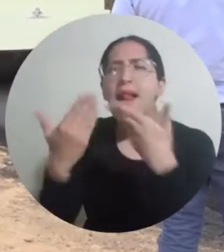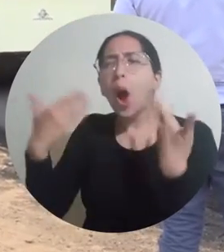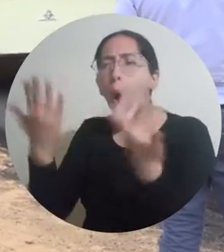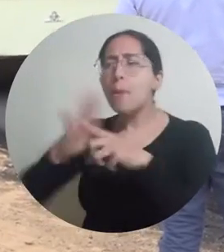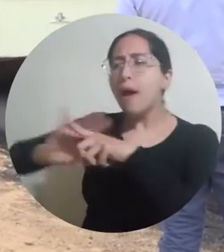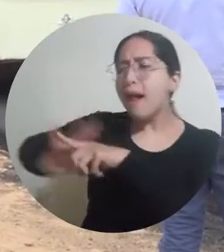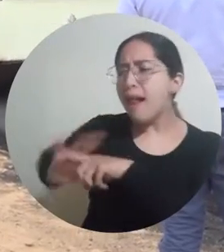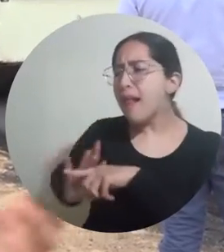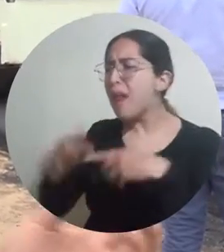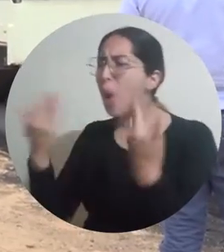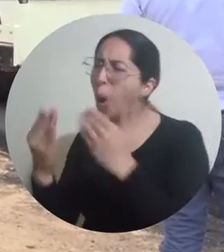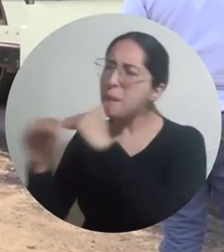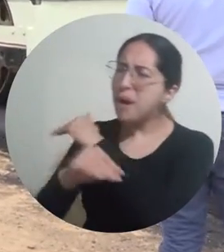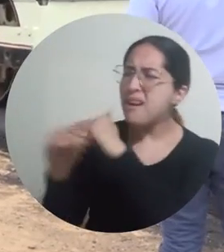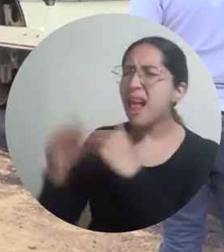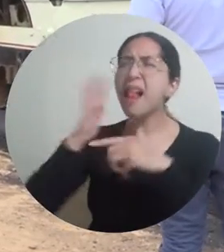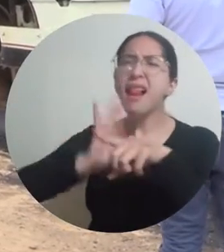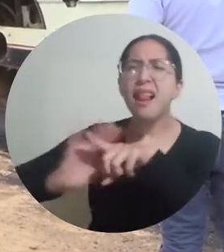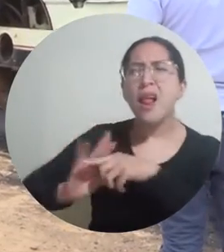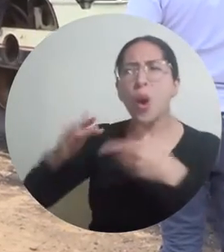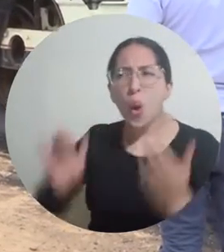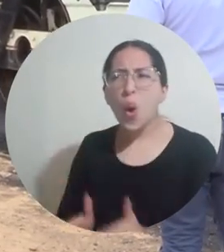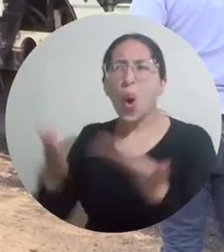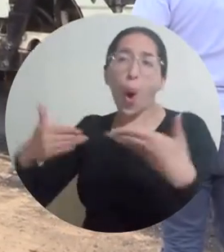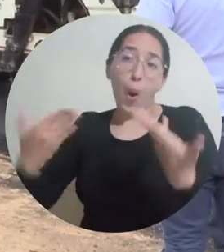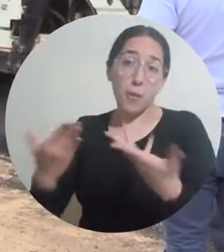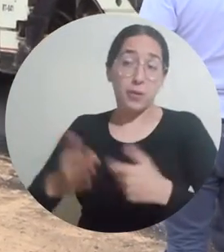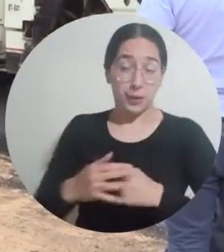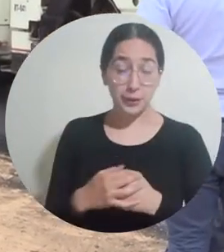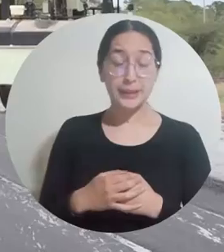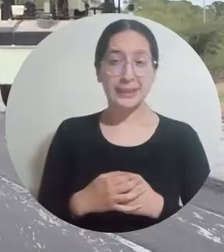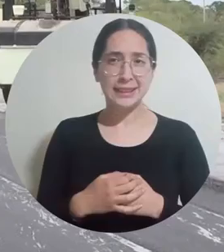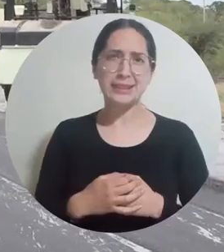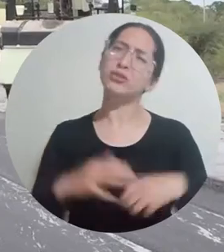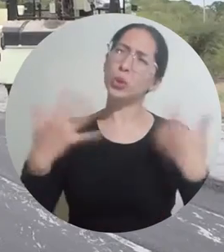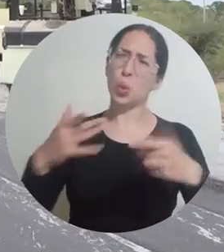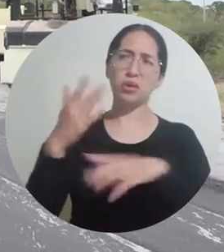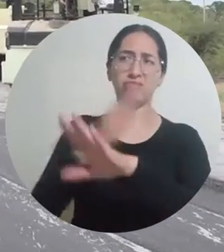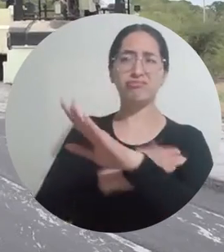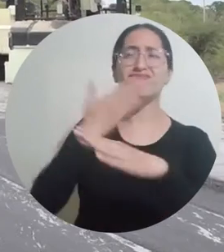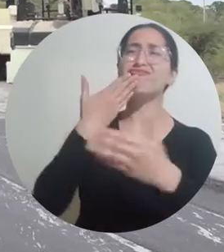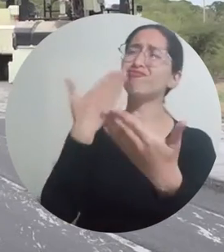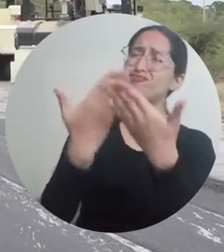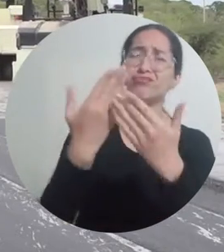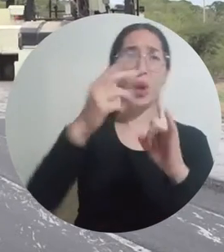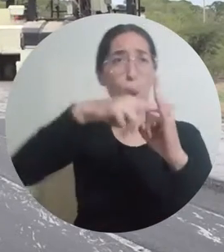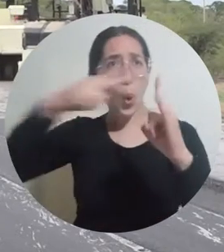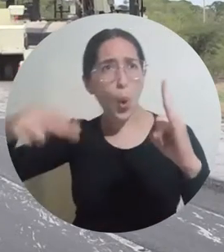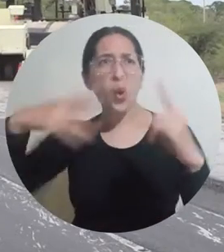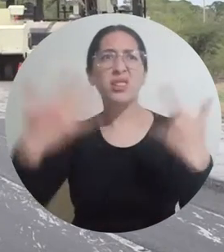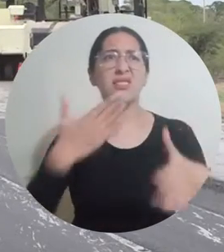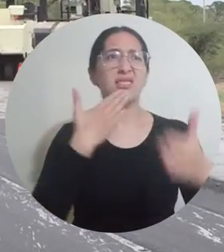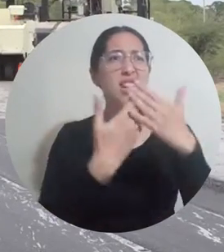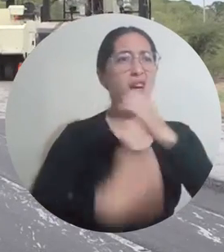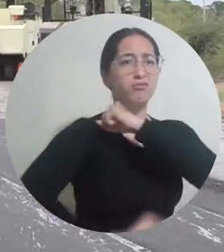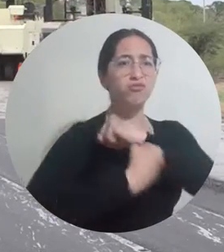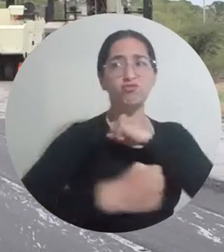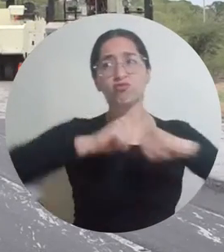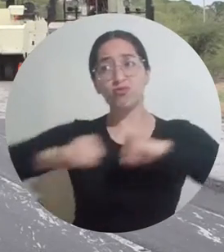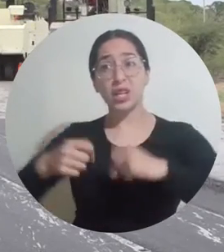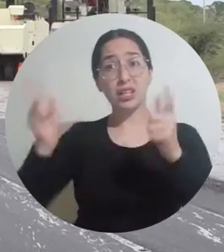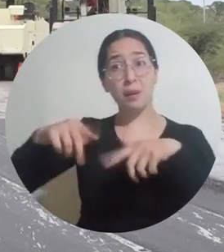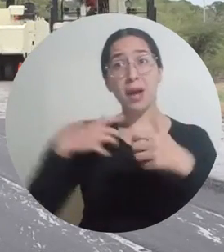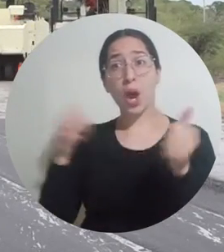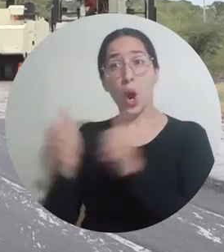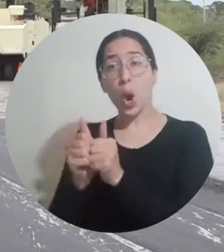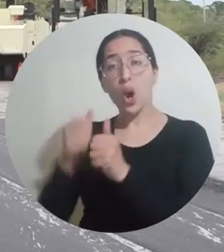lo que adquirimos en aula y lo que realmente se presenta en campo. Sí, agradecido de antemano tanto de la universidad por la gestión que hizo y por el